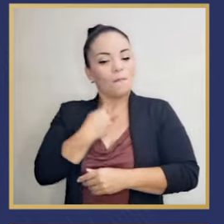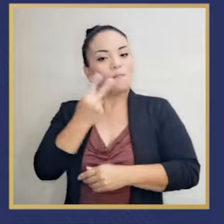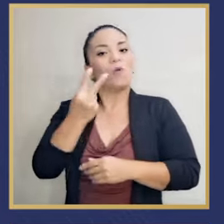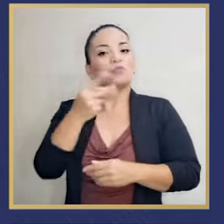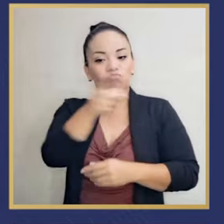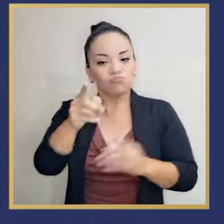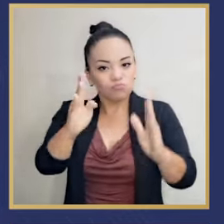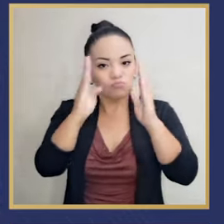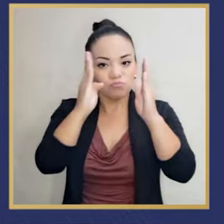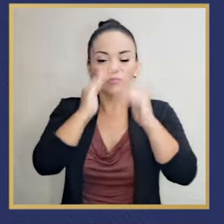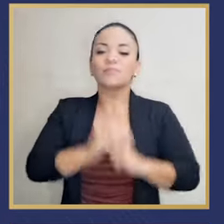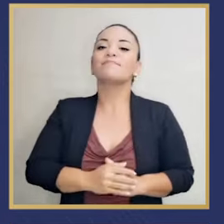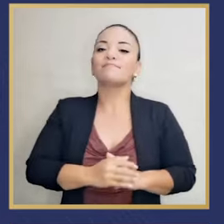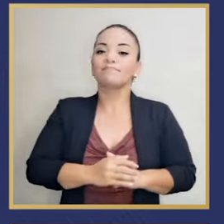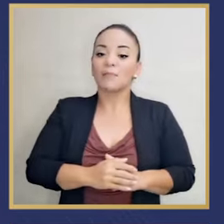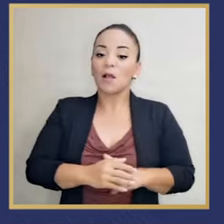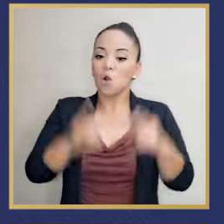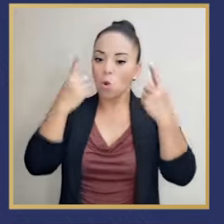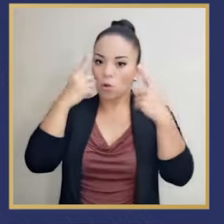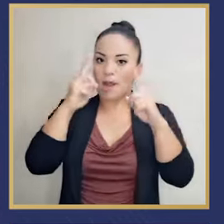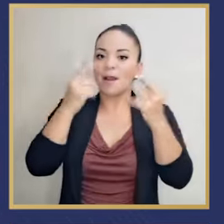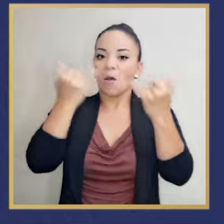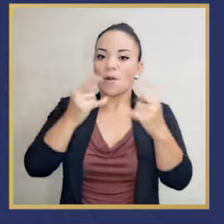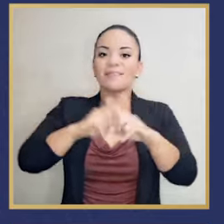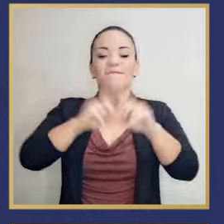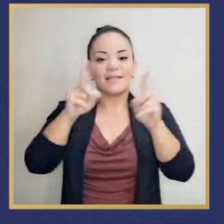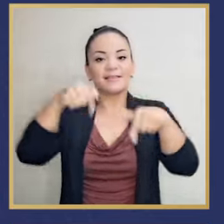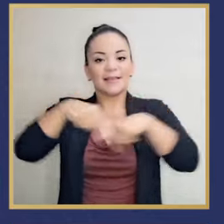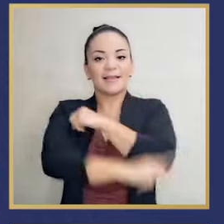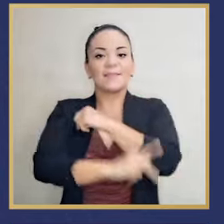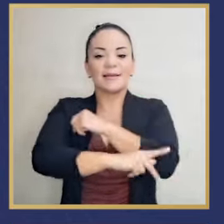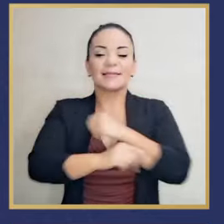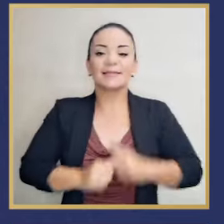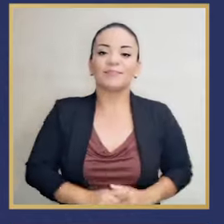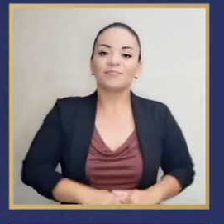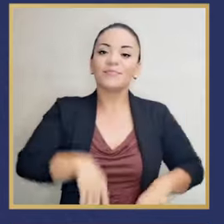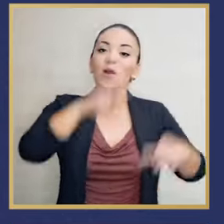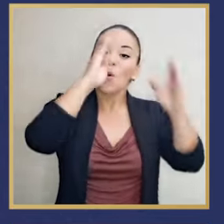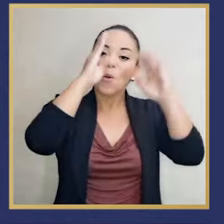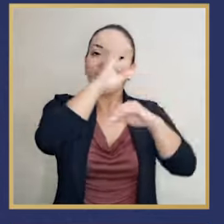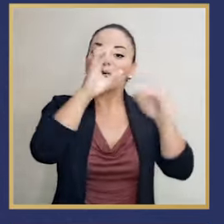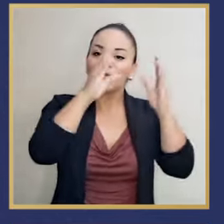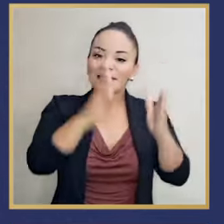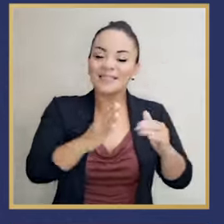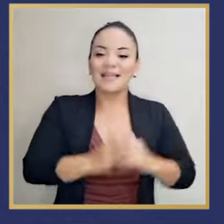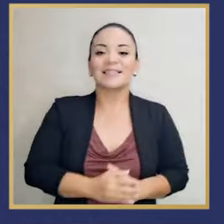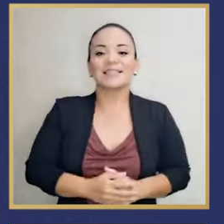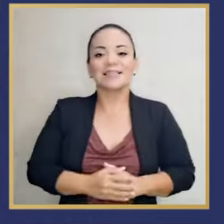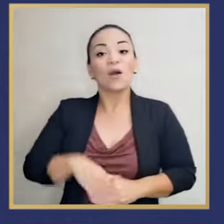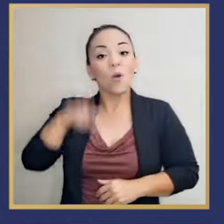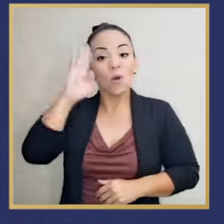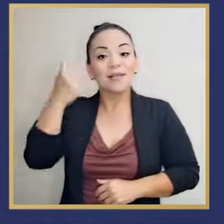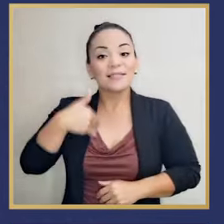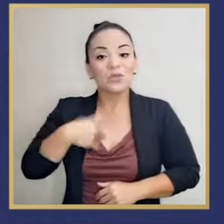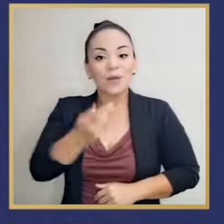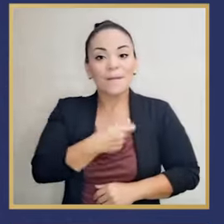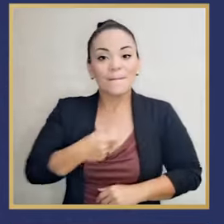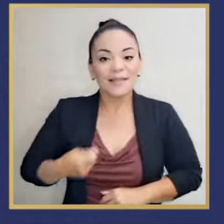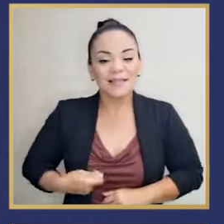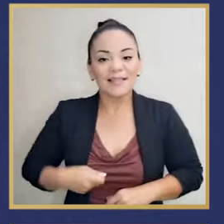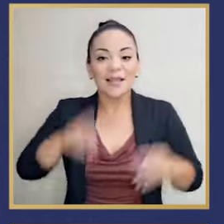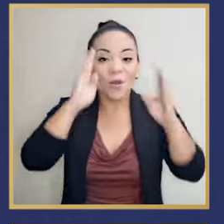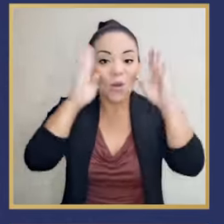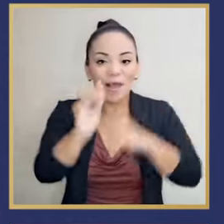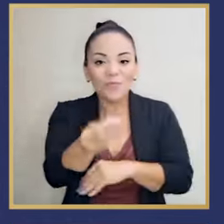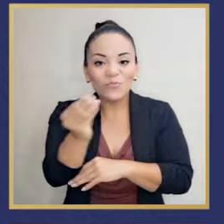de ser escuchados y marcar una diferencia en nuestro país. Hola, costaricenses. Hola, señor presidente.